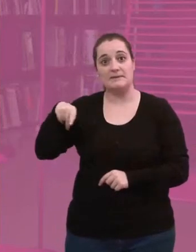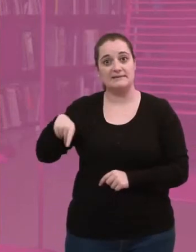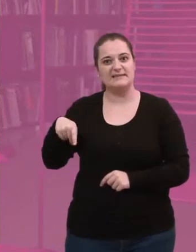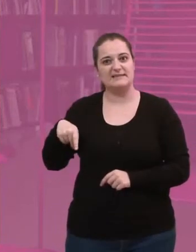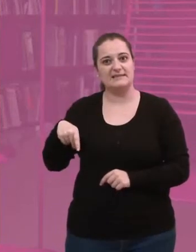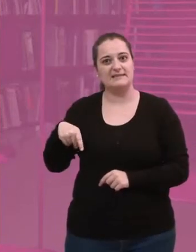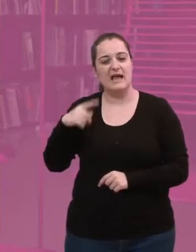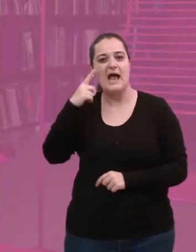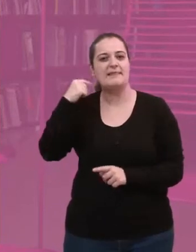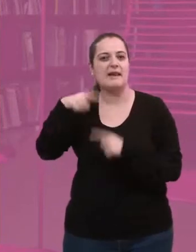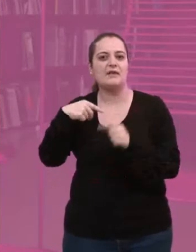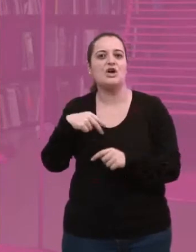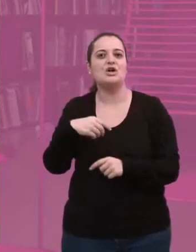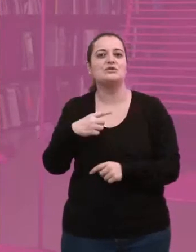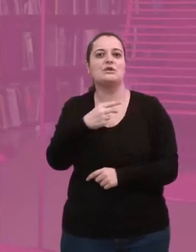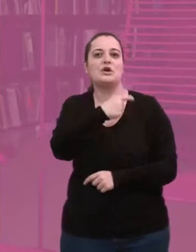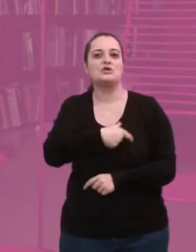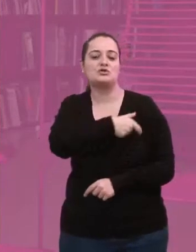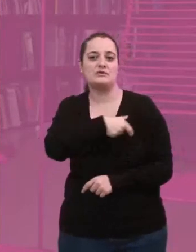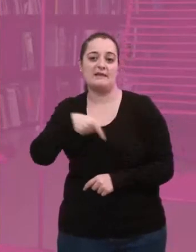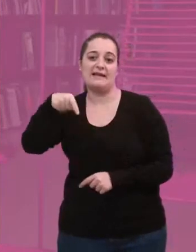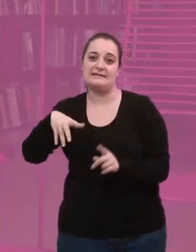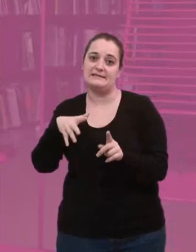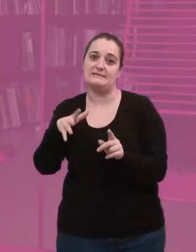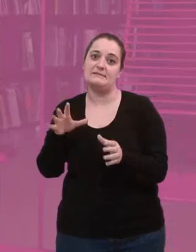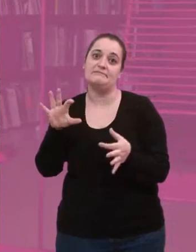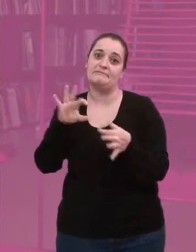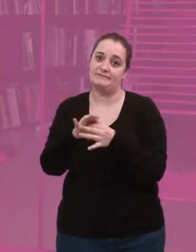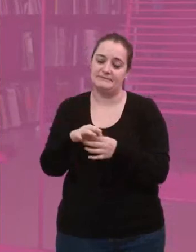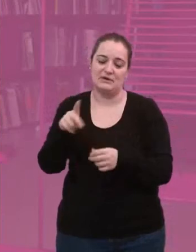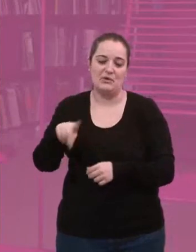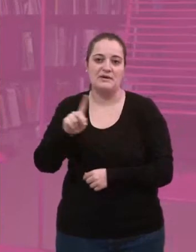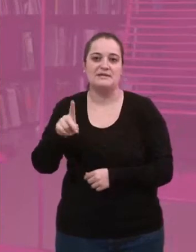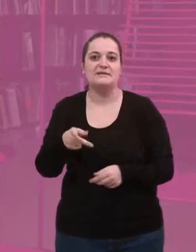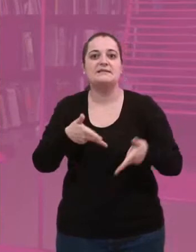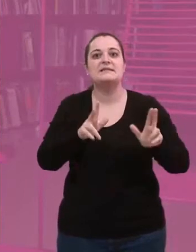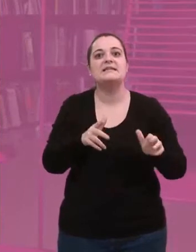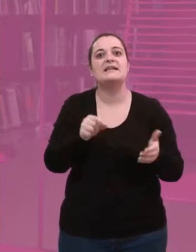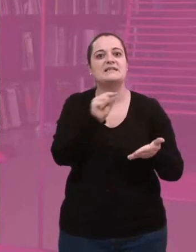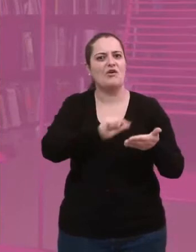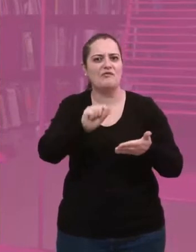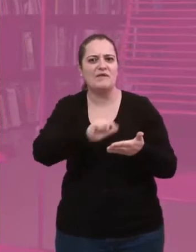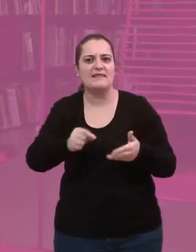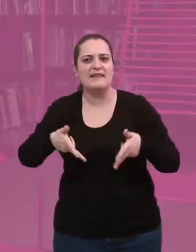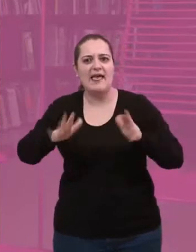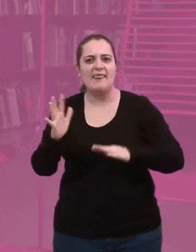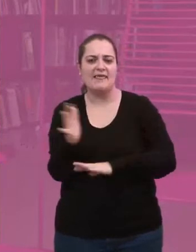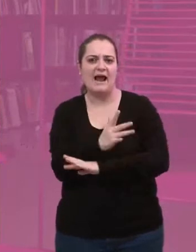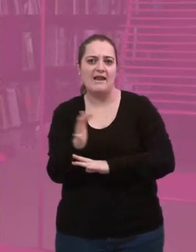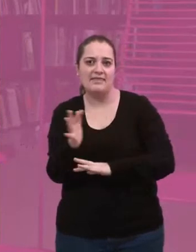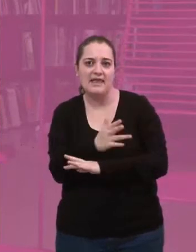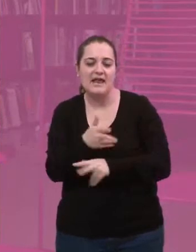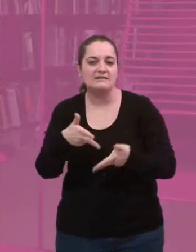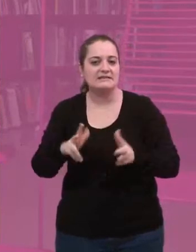de marcas muy conocidas y cosas como esto, es una cosa tradicional de Suiza, que aquí está un poco fuera de contexto. Sillas de oficina,